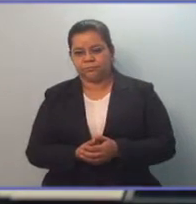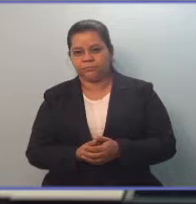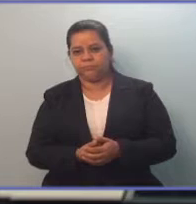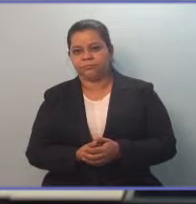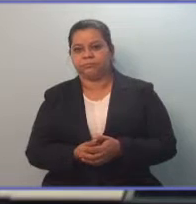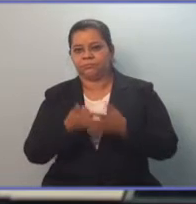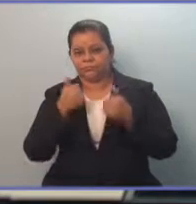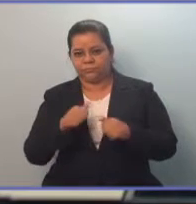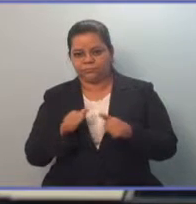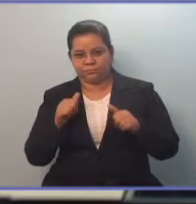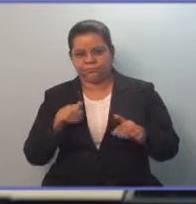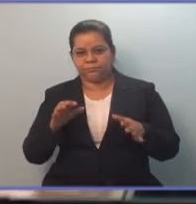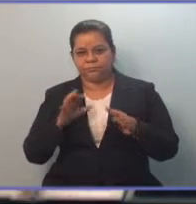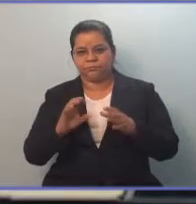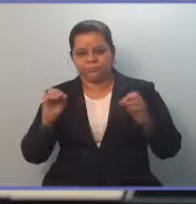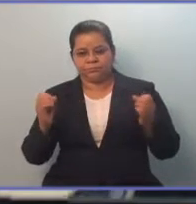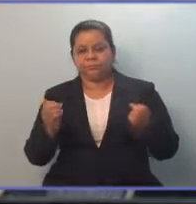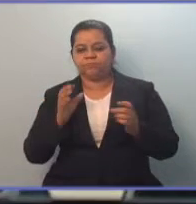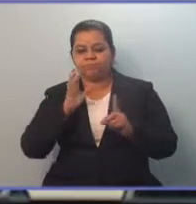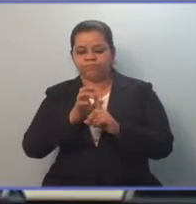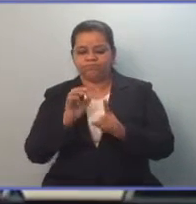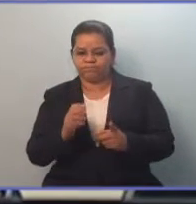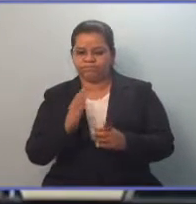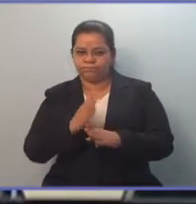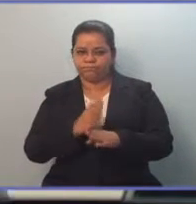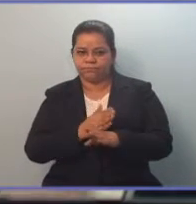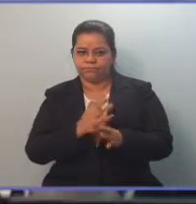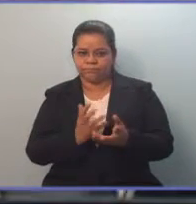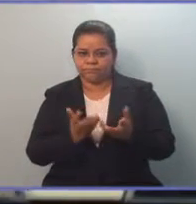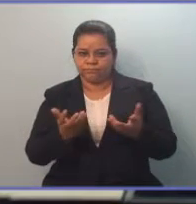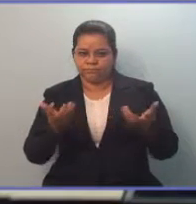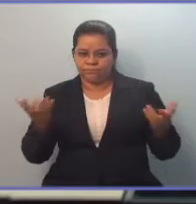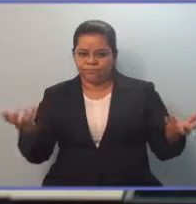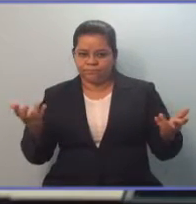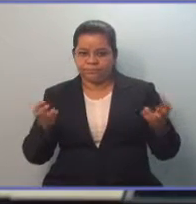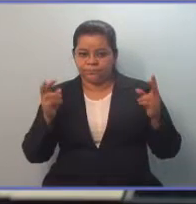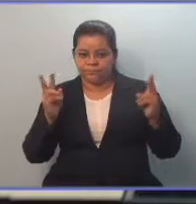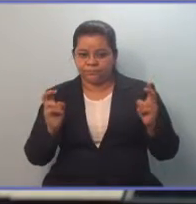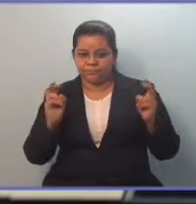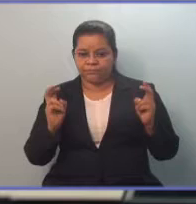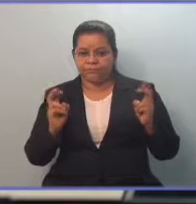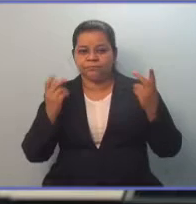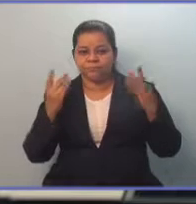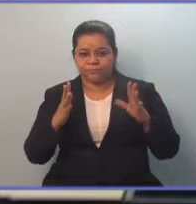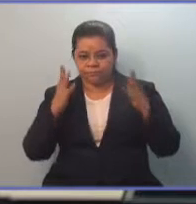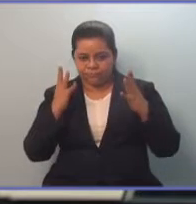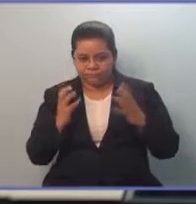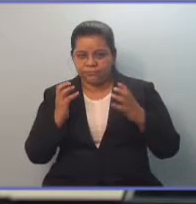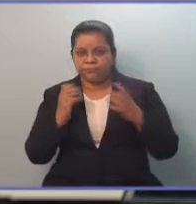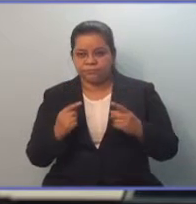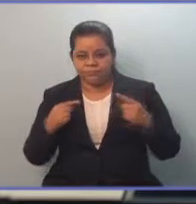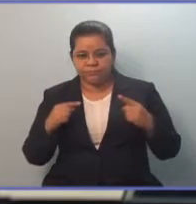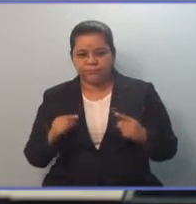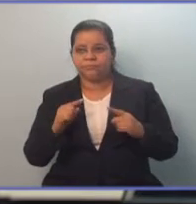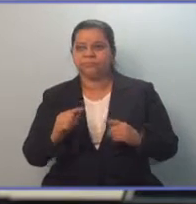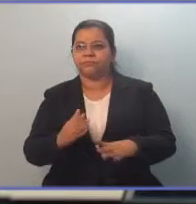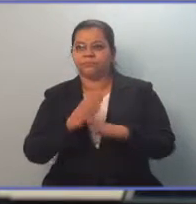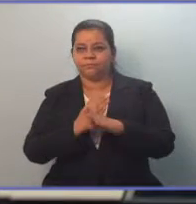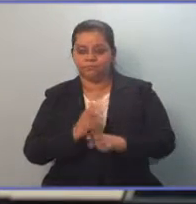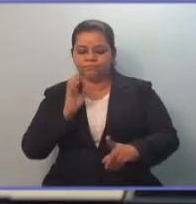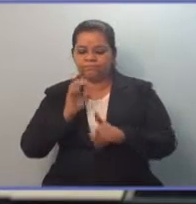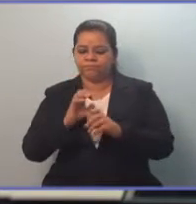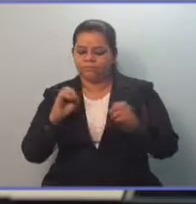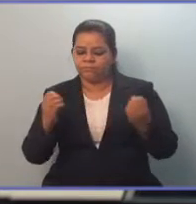y el crimen organizado sigue creciendo. La prevención sirve para evitar que el crimen